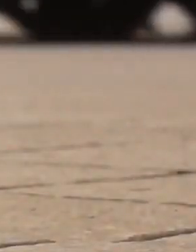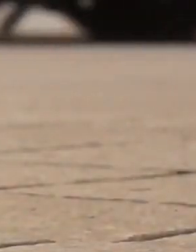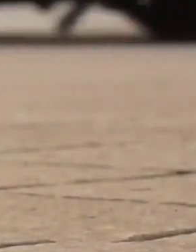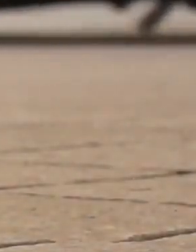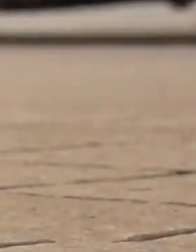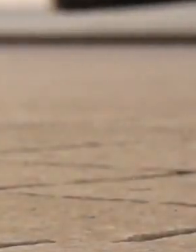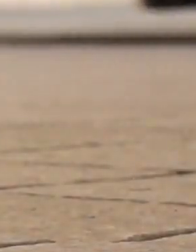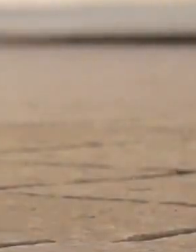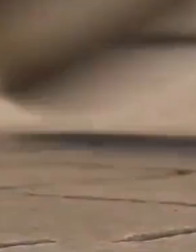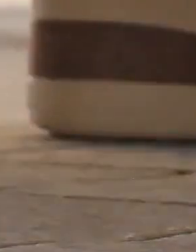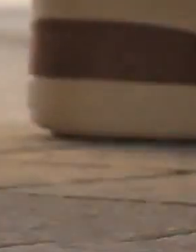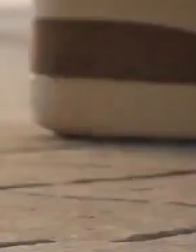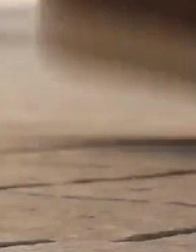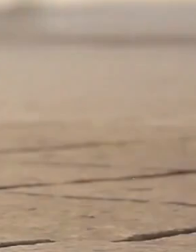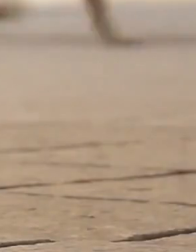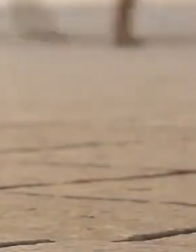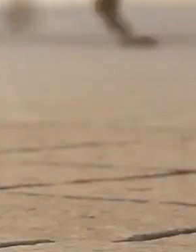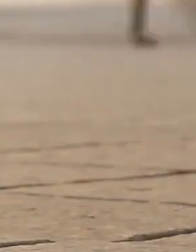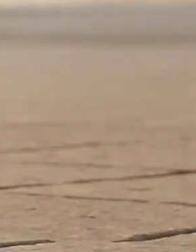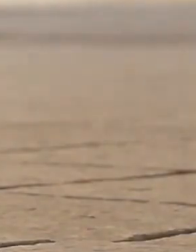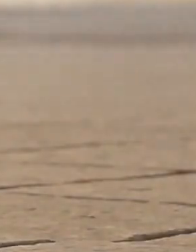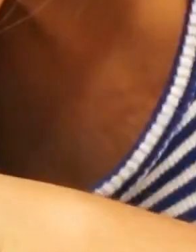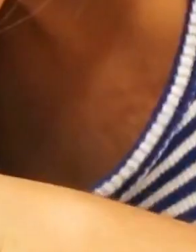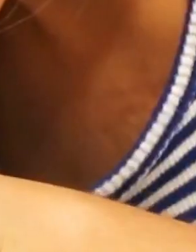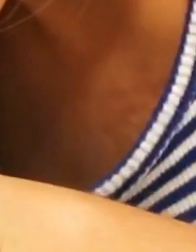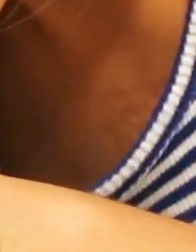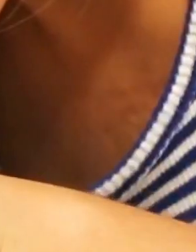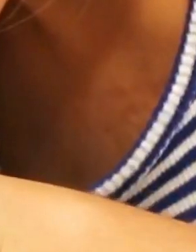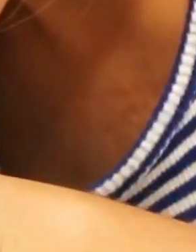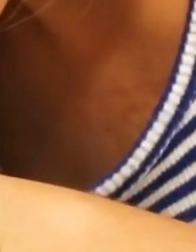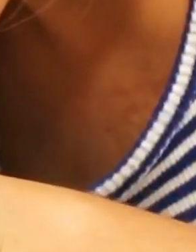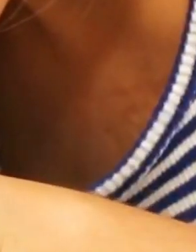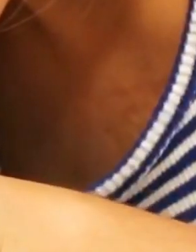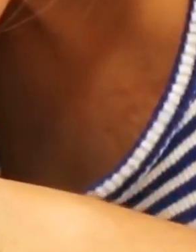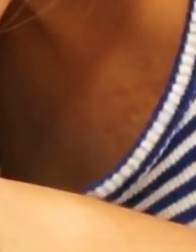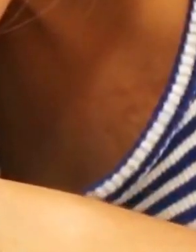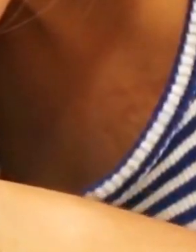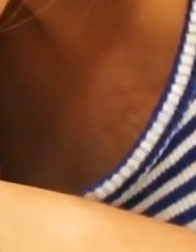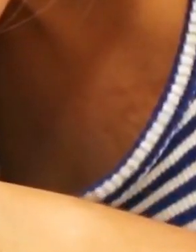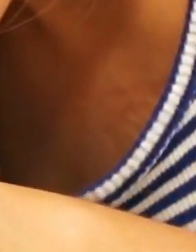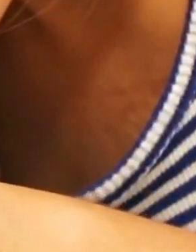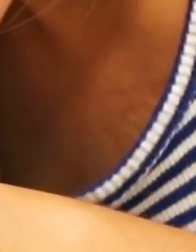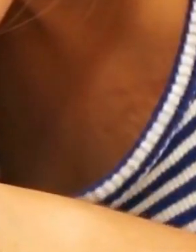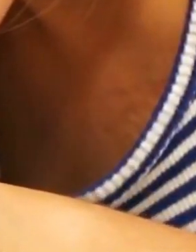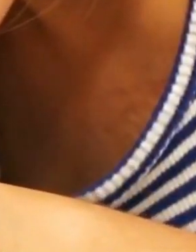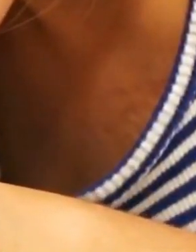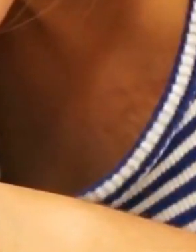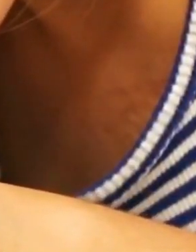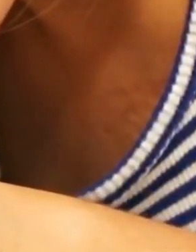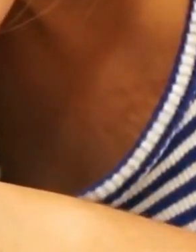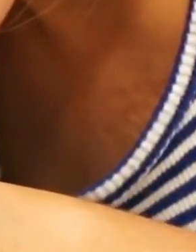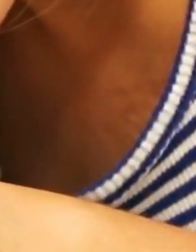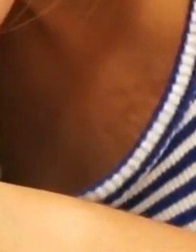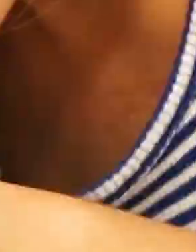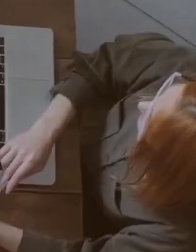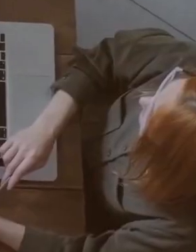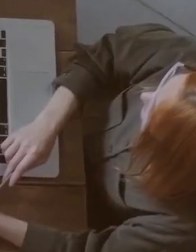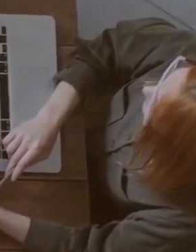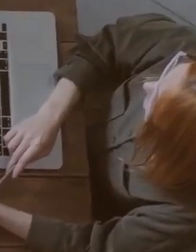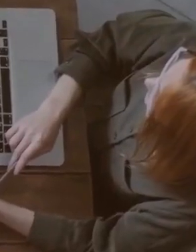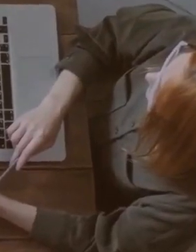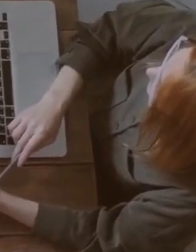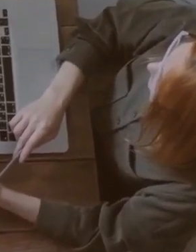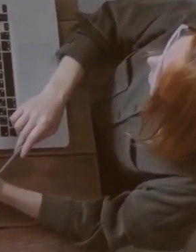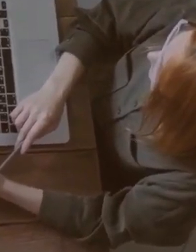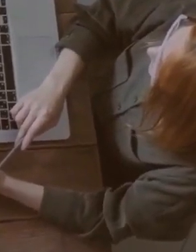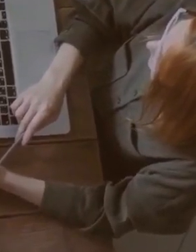movilizará 1.100 millones de euros de dinero público. Este proyecto, centrado en la nueva economía de la lengua, sumada a la nueva